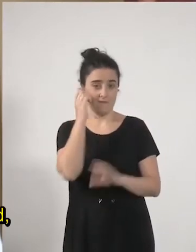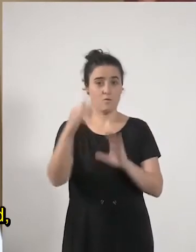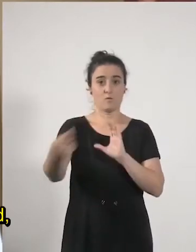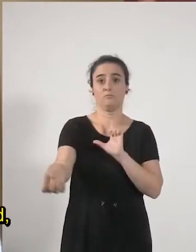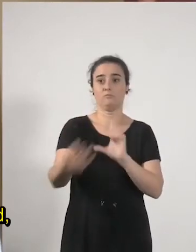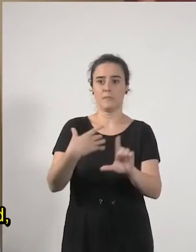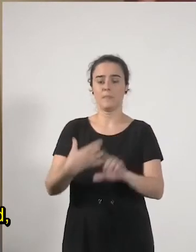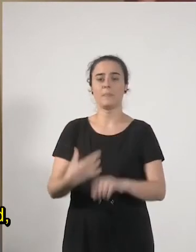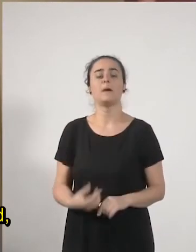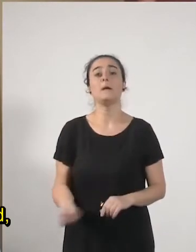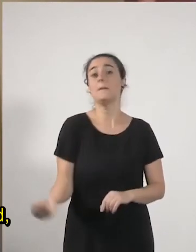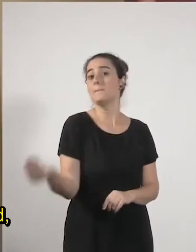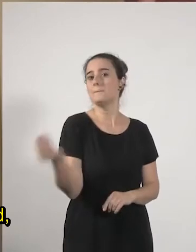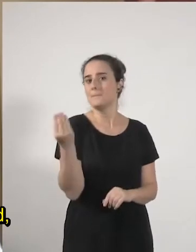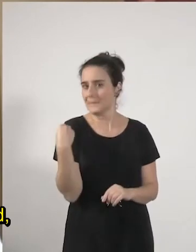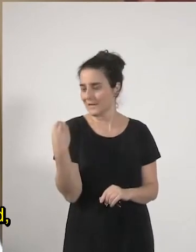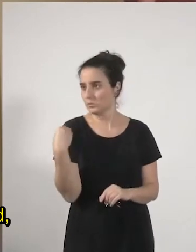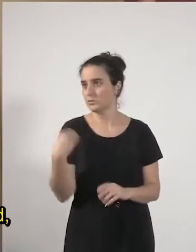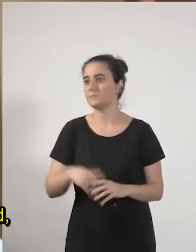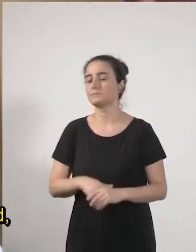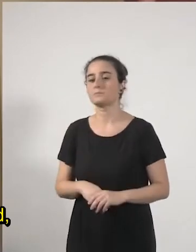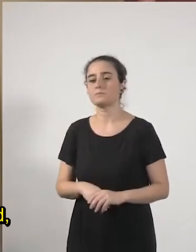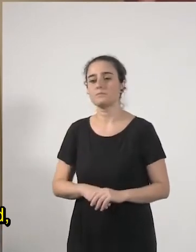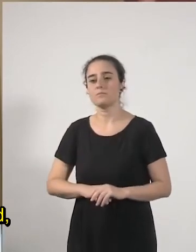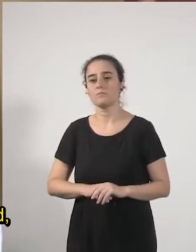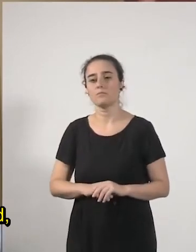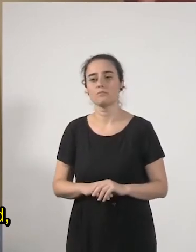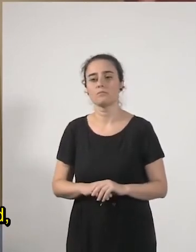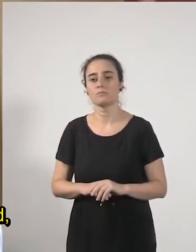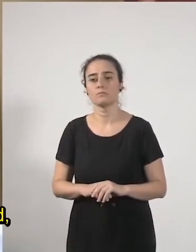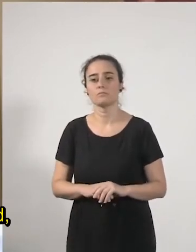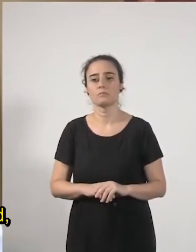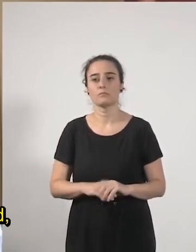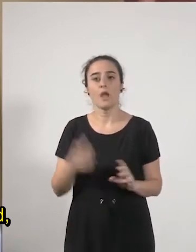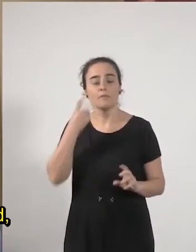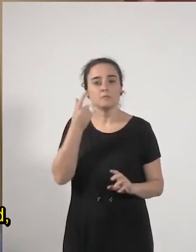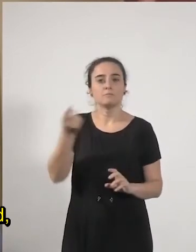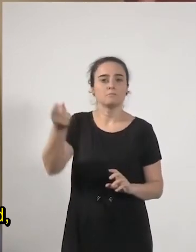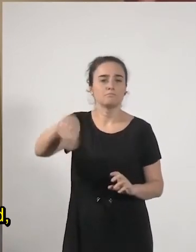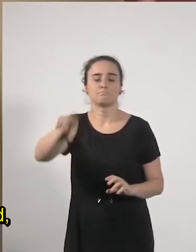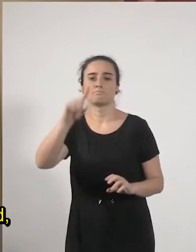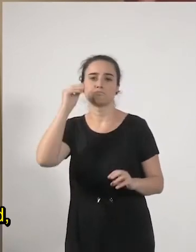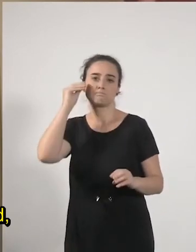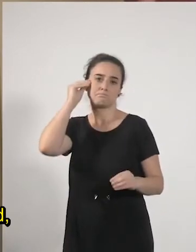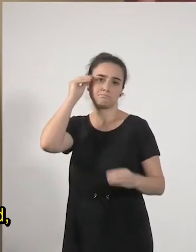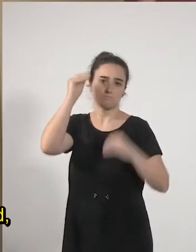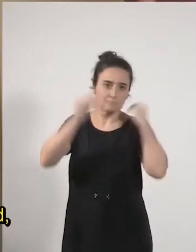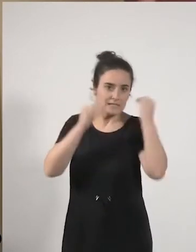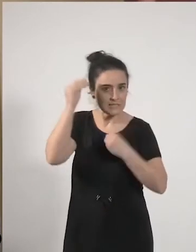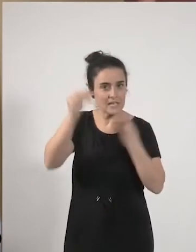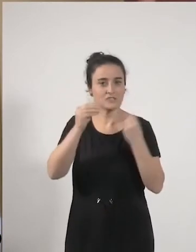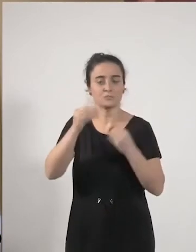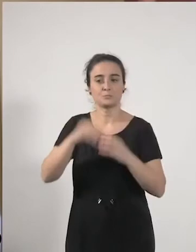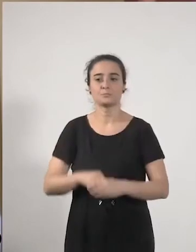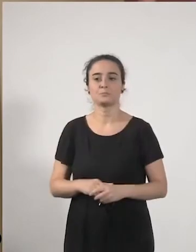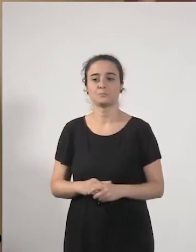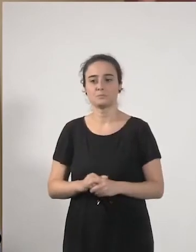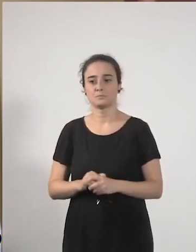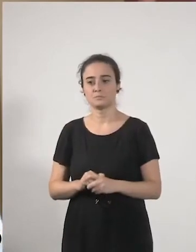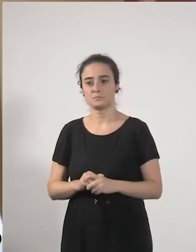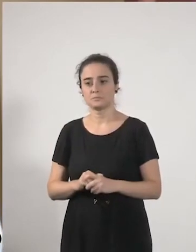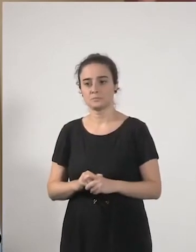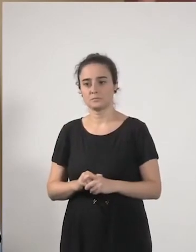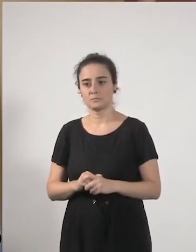nos preguntan sobre la capacidad si creéis que que que tienen capacidad las medidas